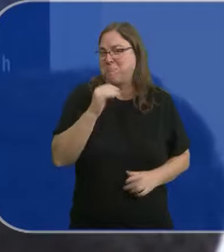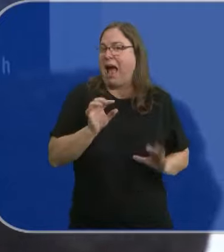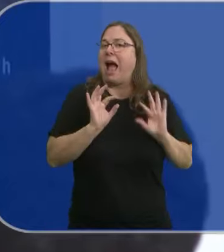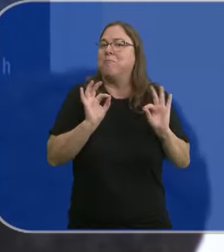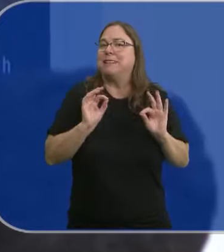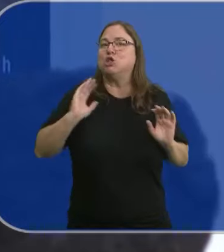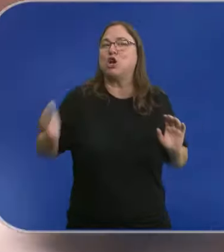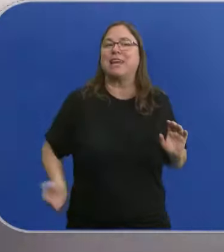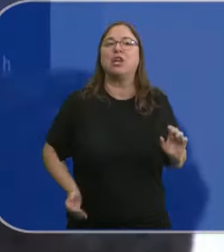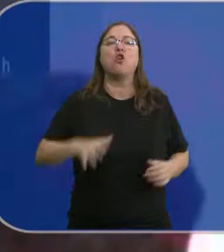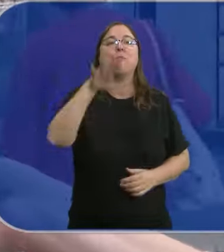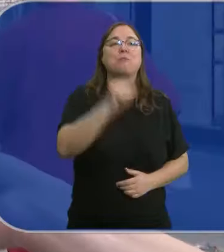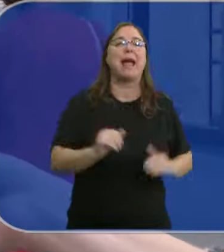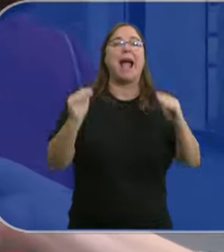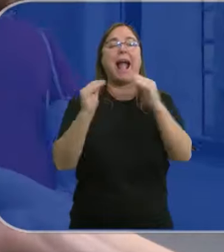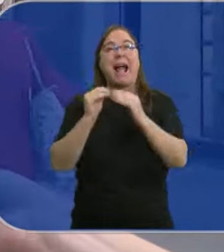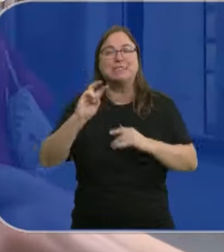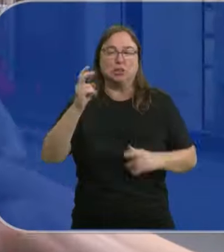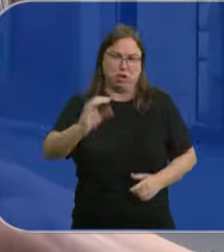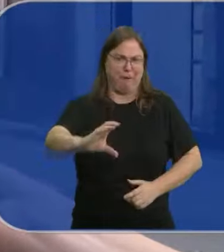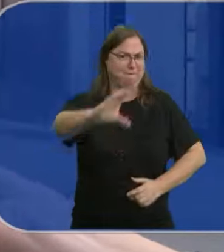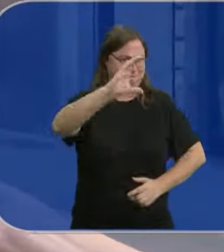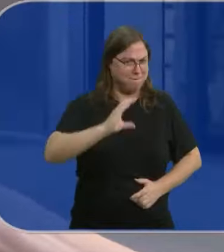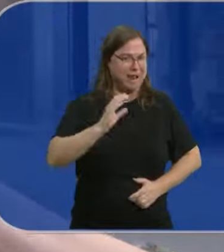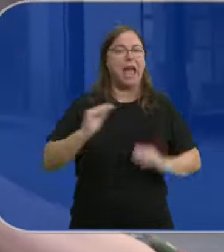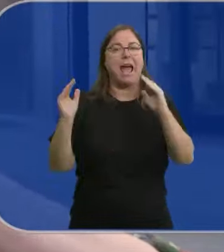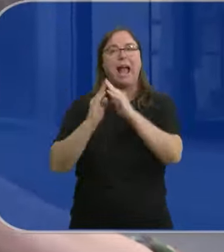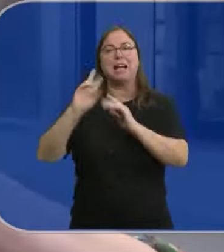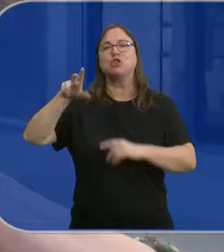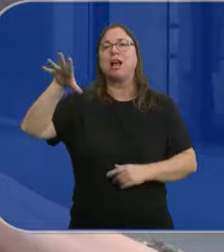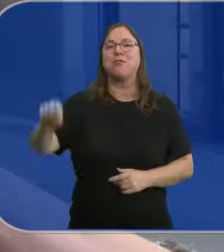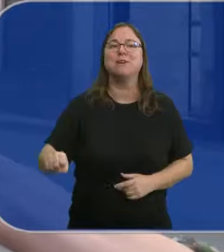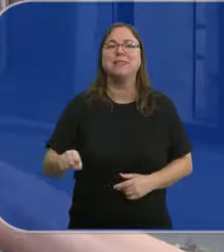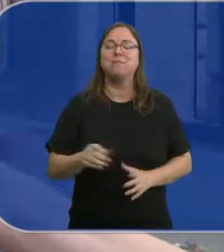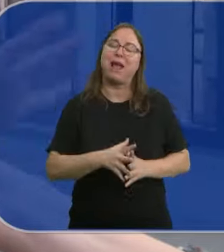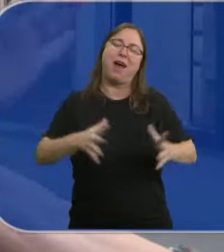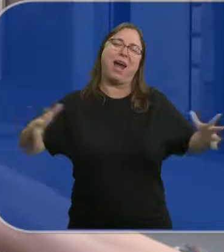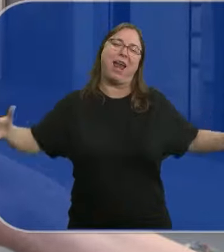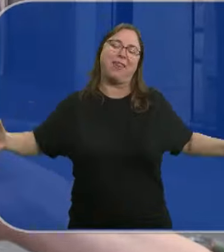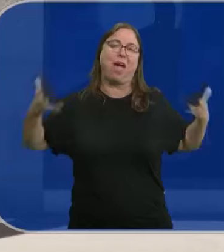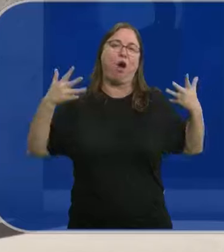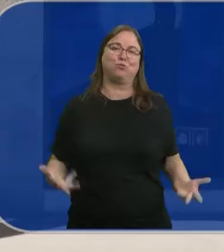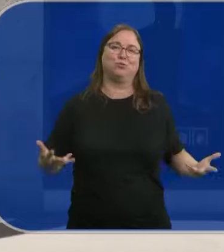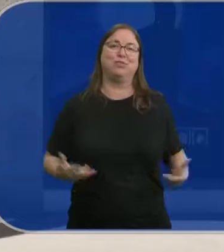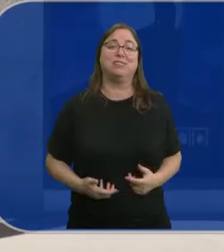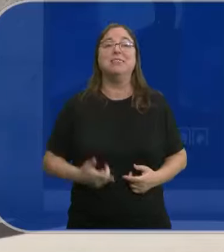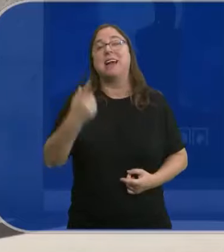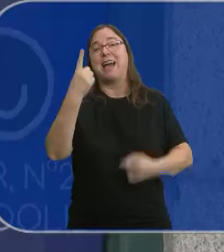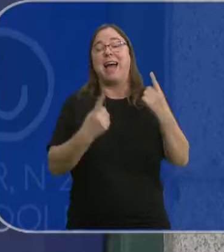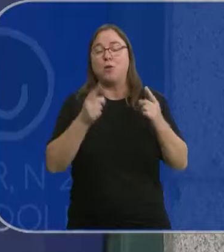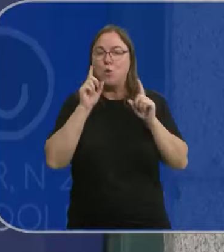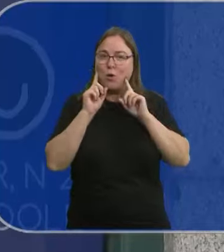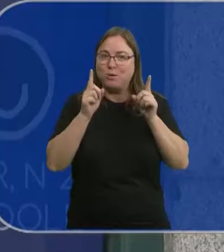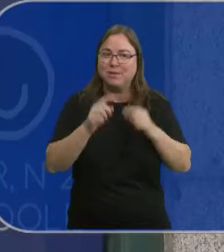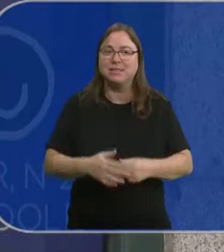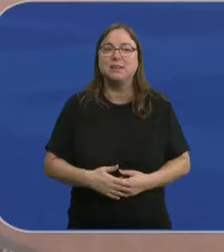nueva vida de rico. Compraría otra casa, si es una lotería tal, otra casa para tener espacio de sobra. Aunque no faltan los